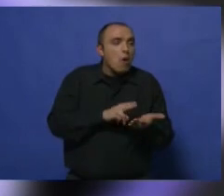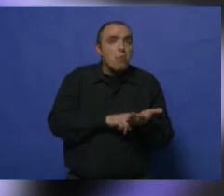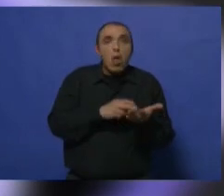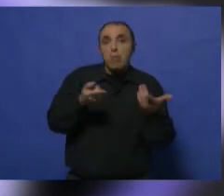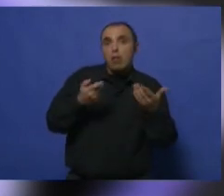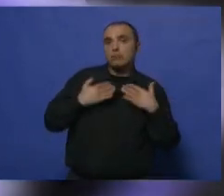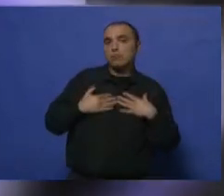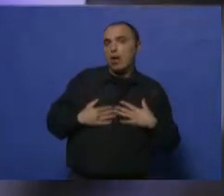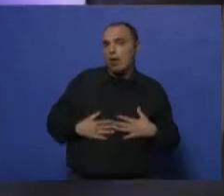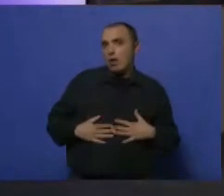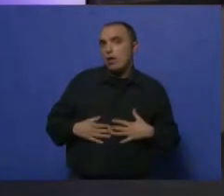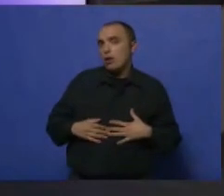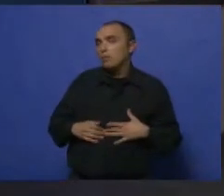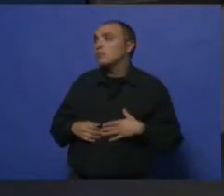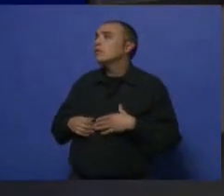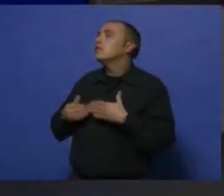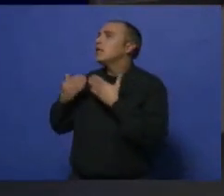Doctora, ha sido muy atenta con nosotros. Muchas gracias por habernos atendido.